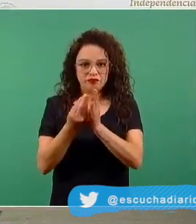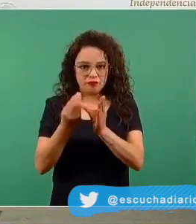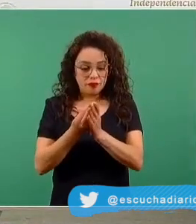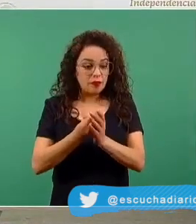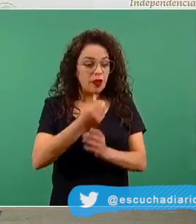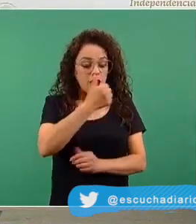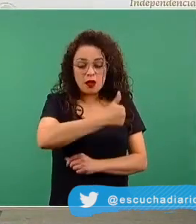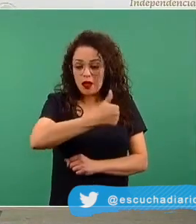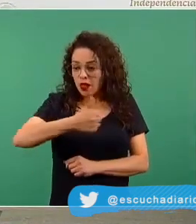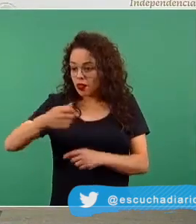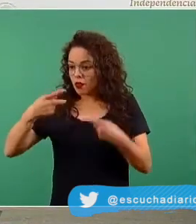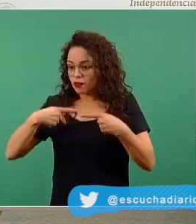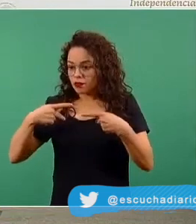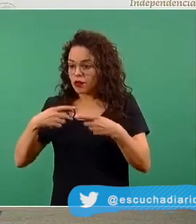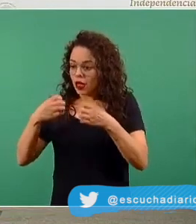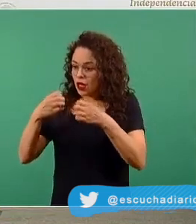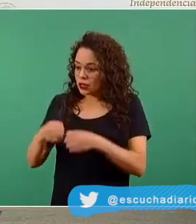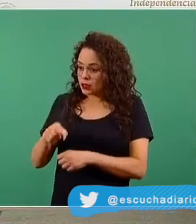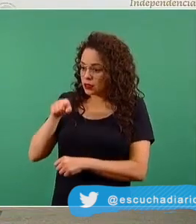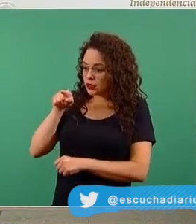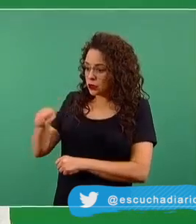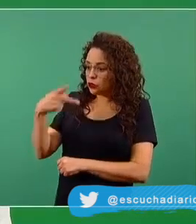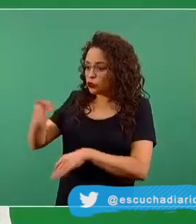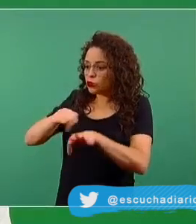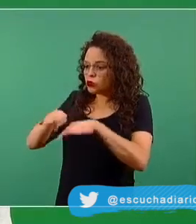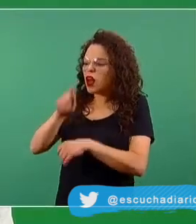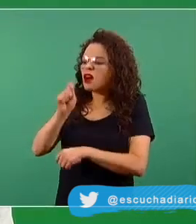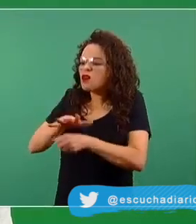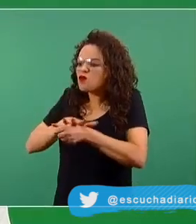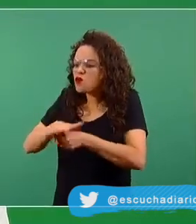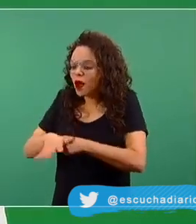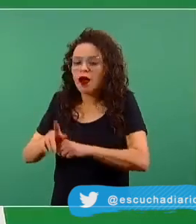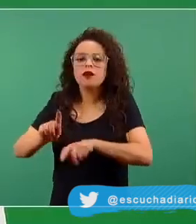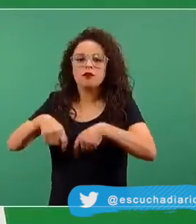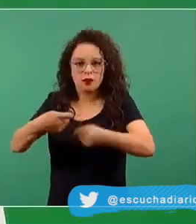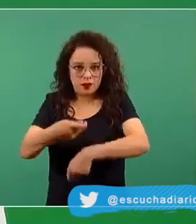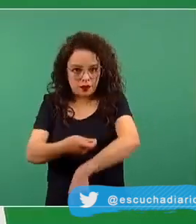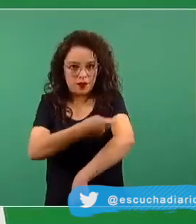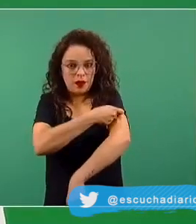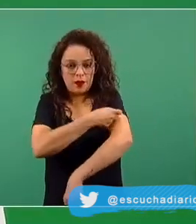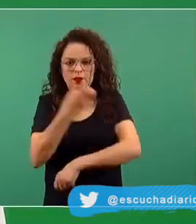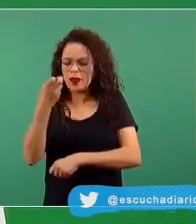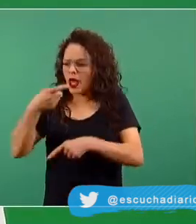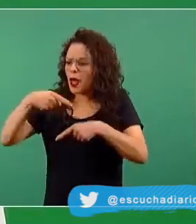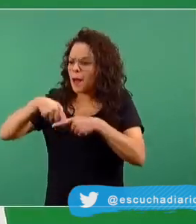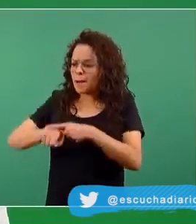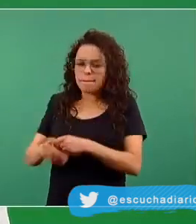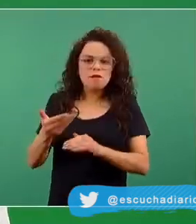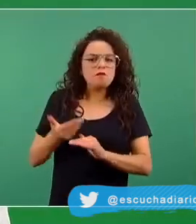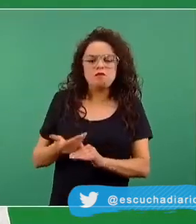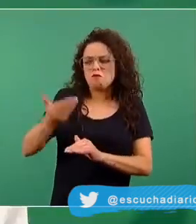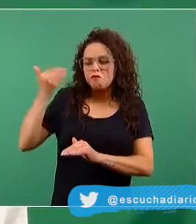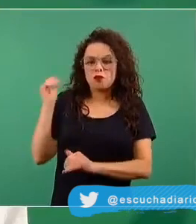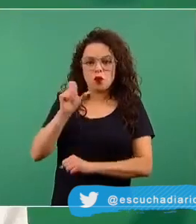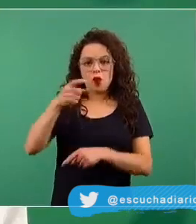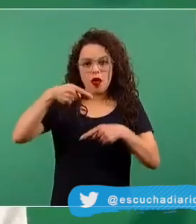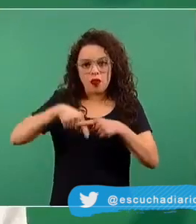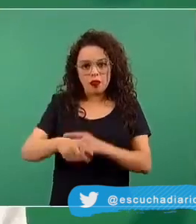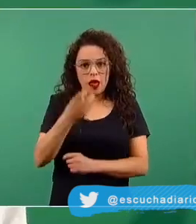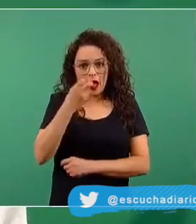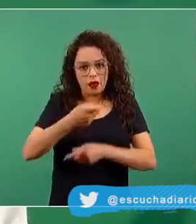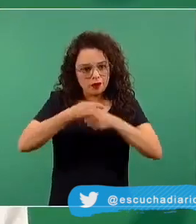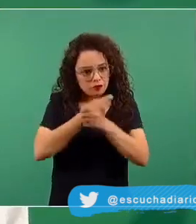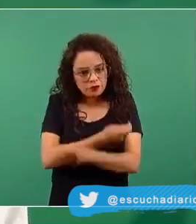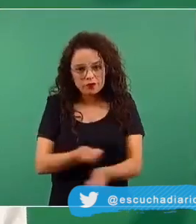están en la posición de vacunar. Esto empezó desde el arranque del programa, precisamente